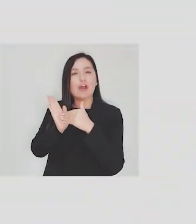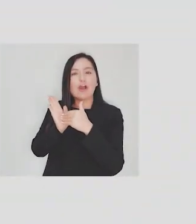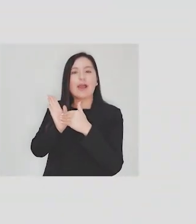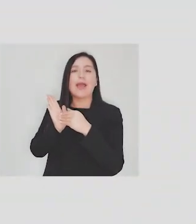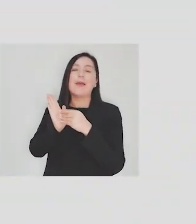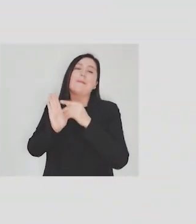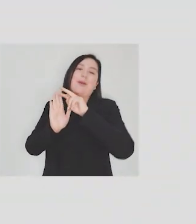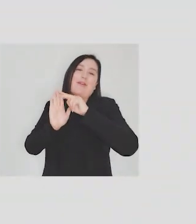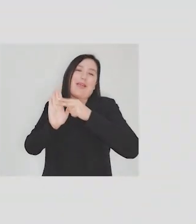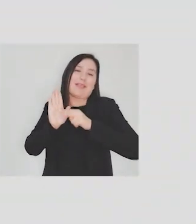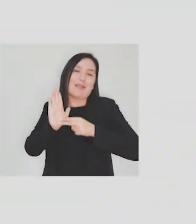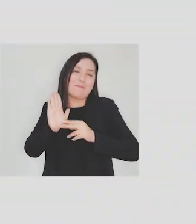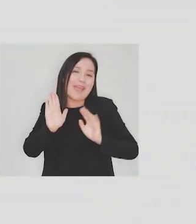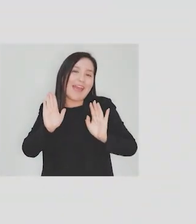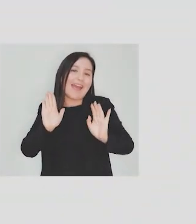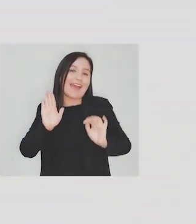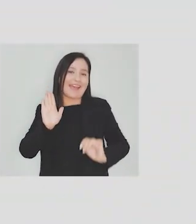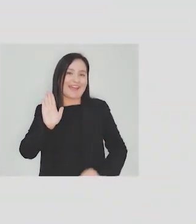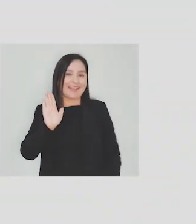sabe qué. ¡La va a cambiar!